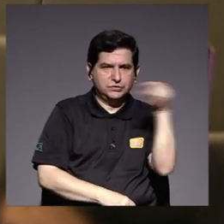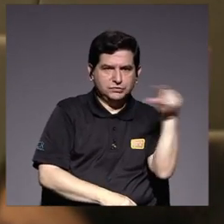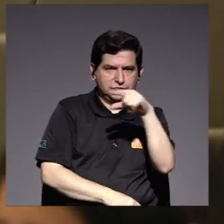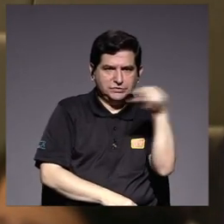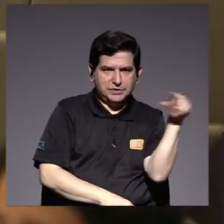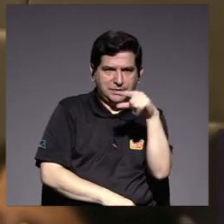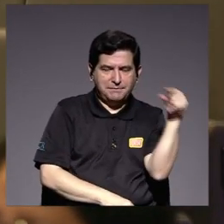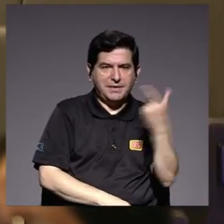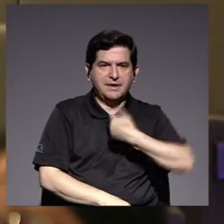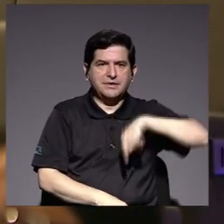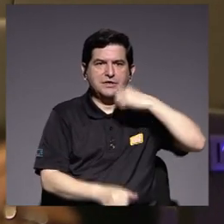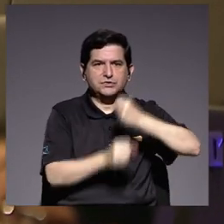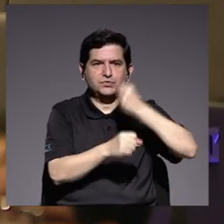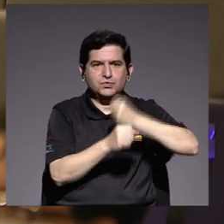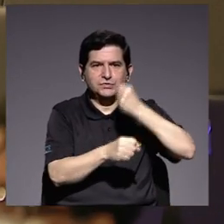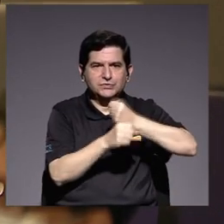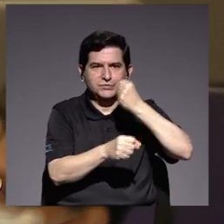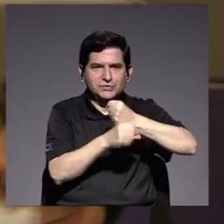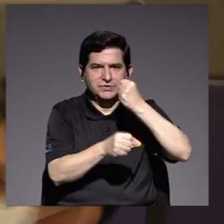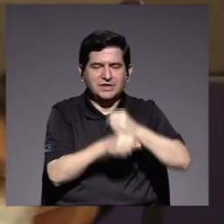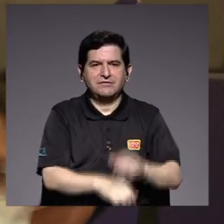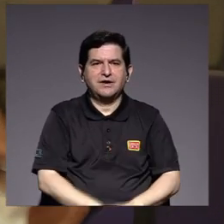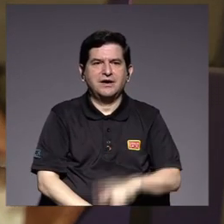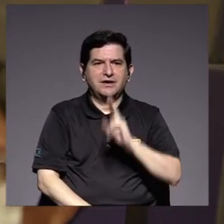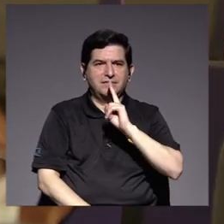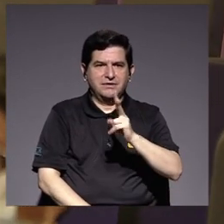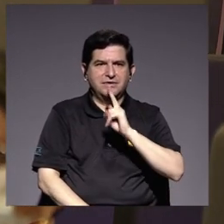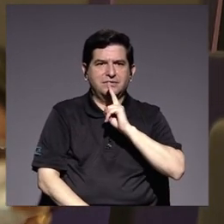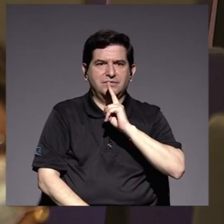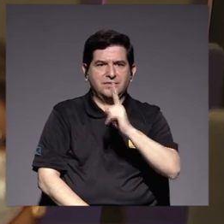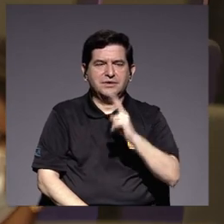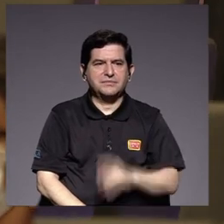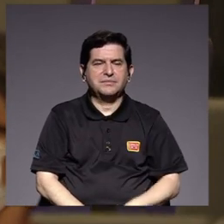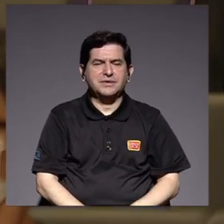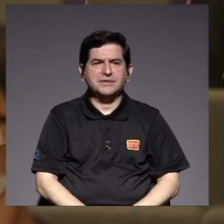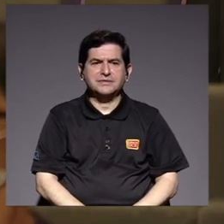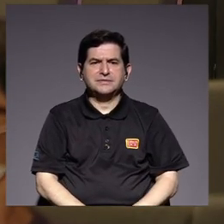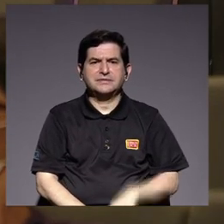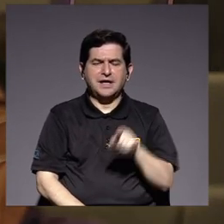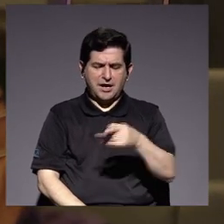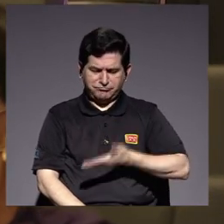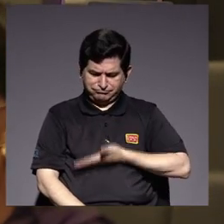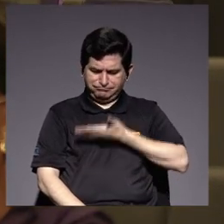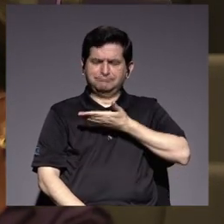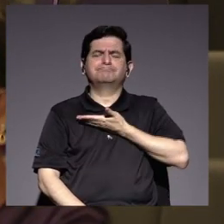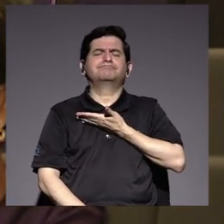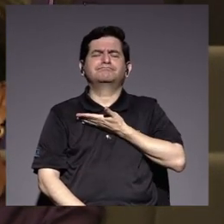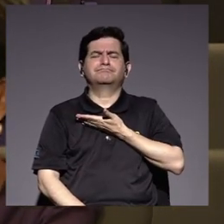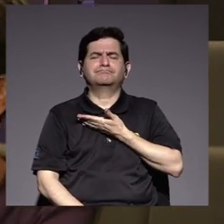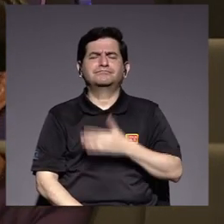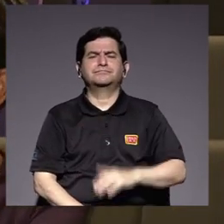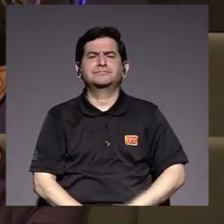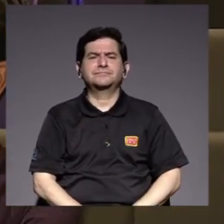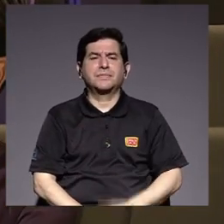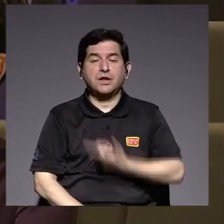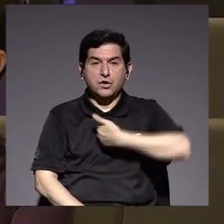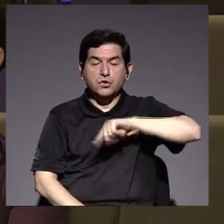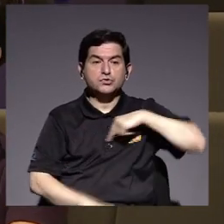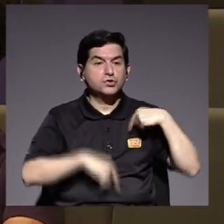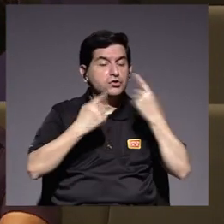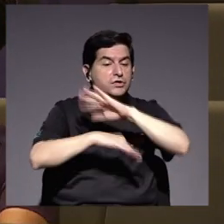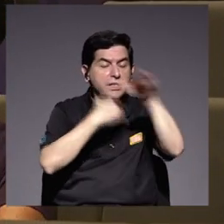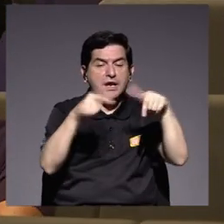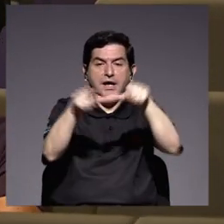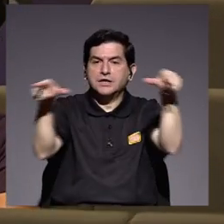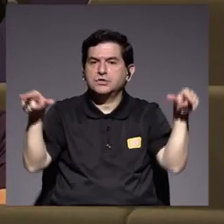hemos hecho un trabajo que realmente nos conmueve y nos enorgullece muchísimo hemos ido a todos